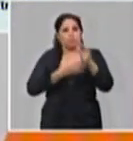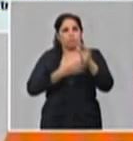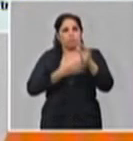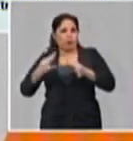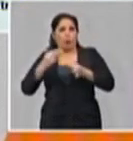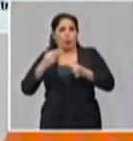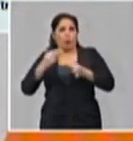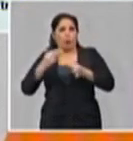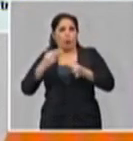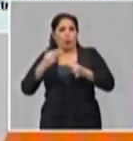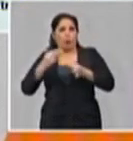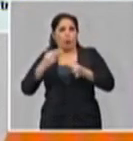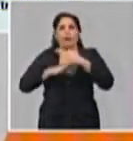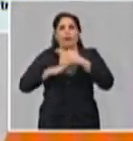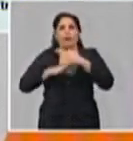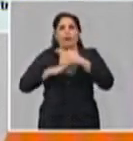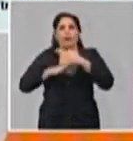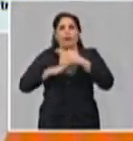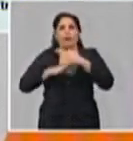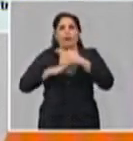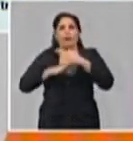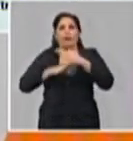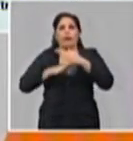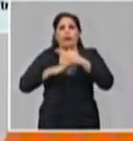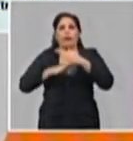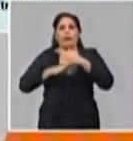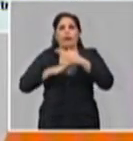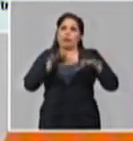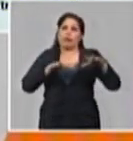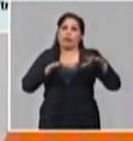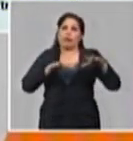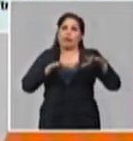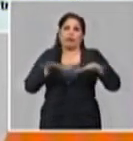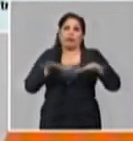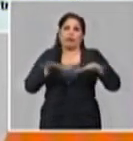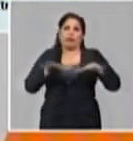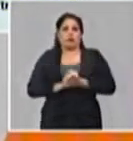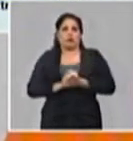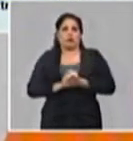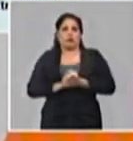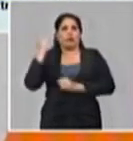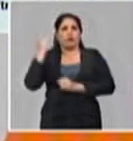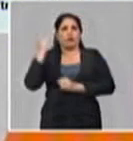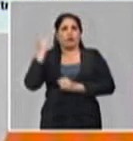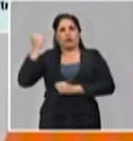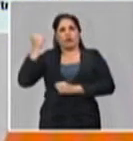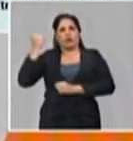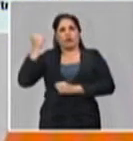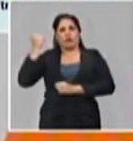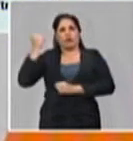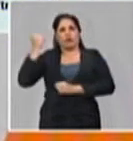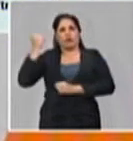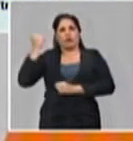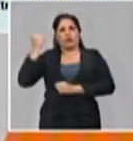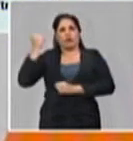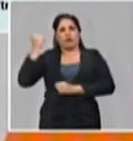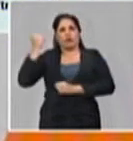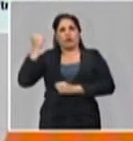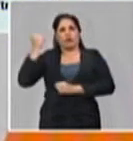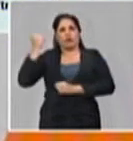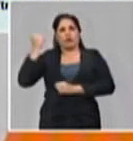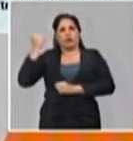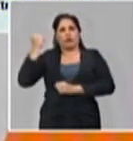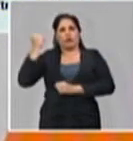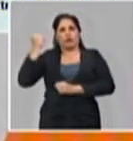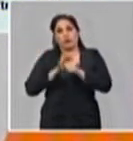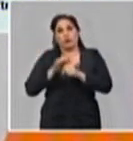puede introducirse el virus en nuestro país y partir de la situación realmente internacional. A partir de esta situación,